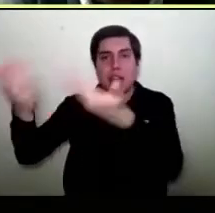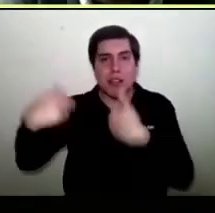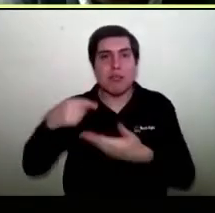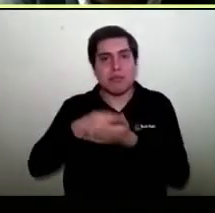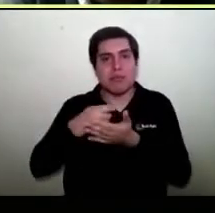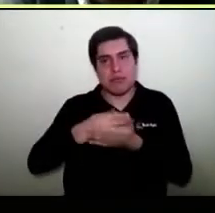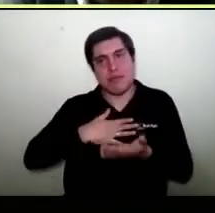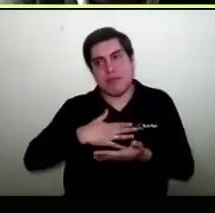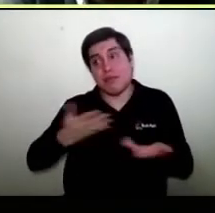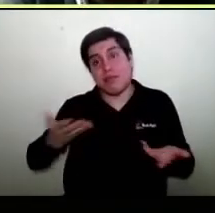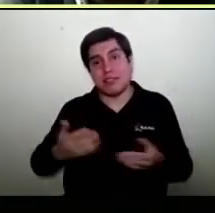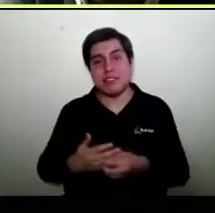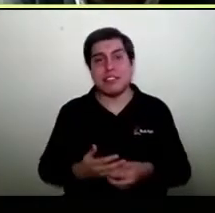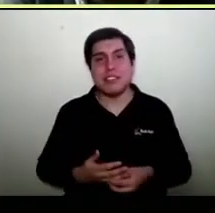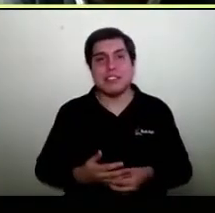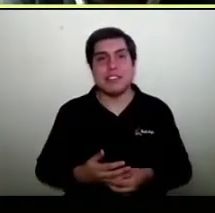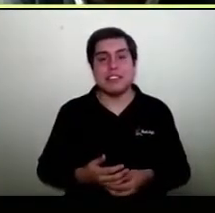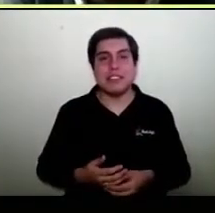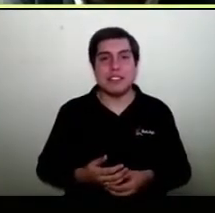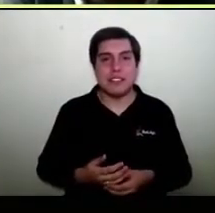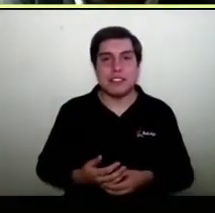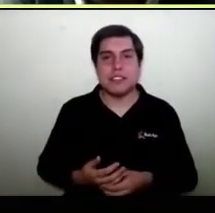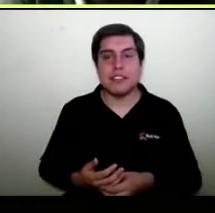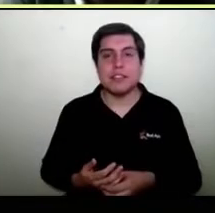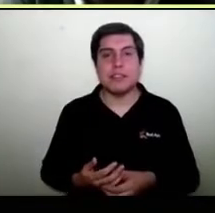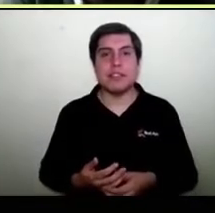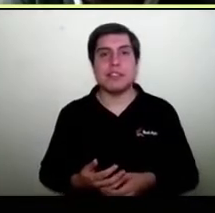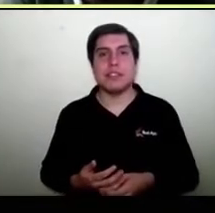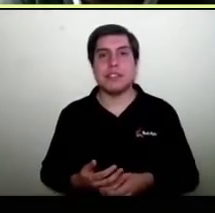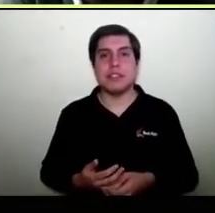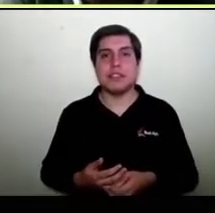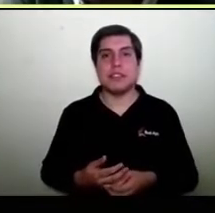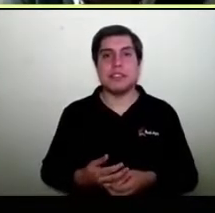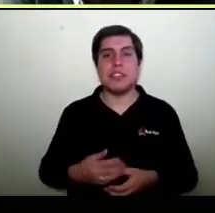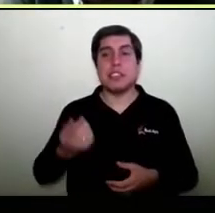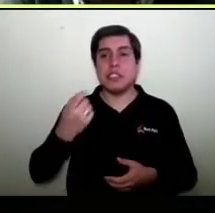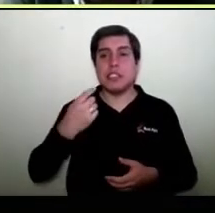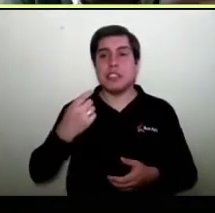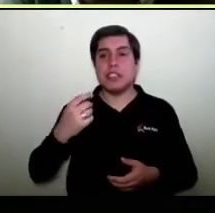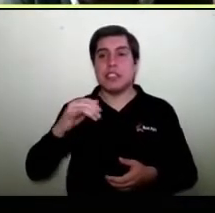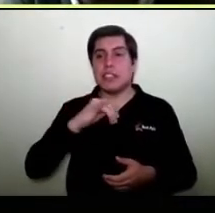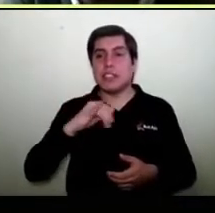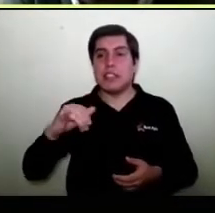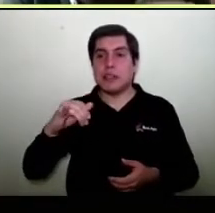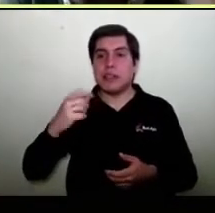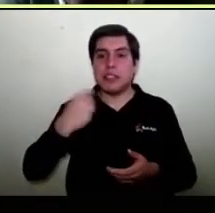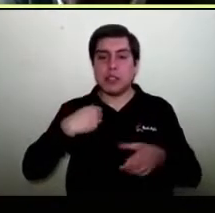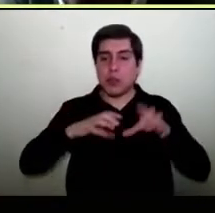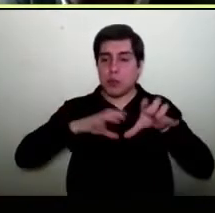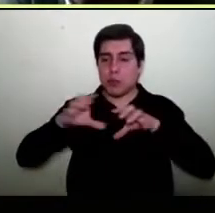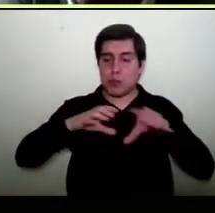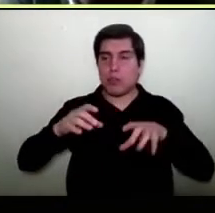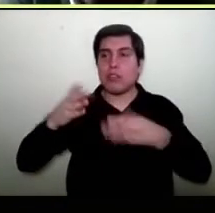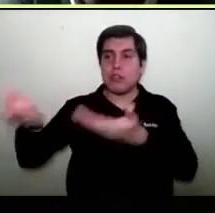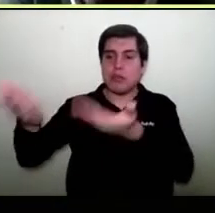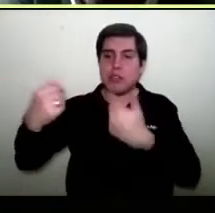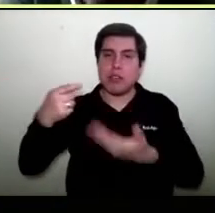o a una empresa de marketing que está dentro de la comunidad, espero que esa empresa de marketing cuando tenga que comprar un producto, me lo compre a mí.